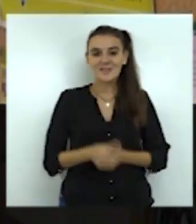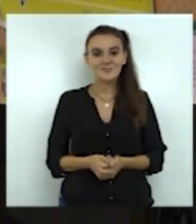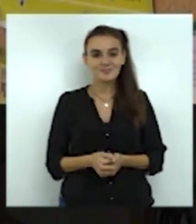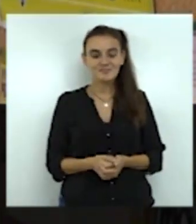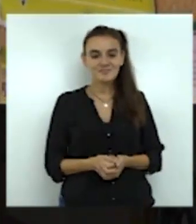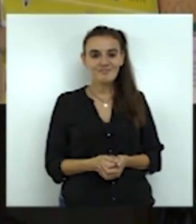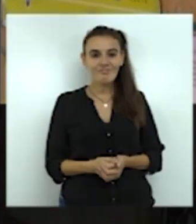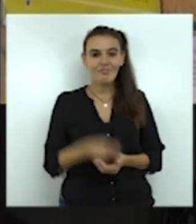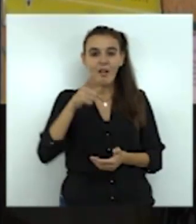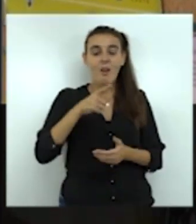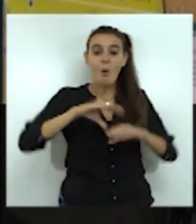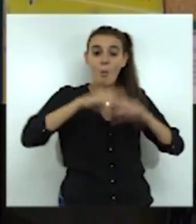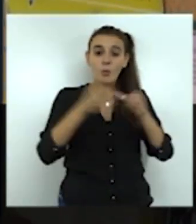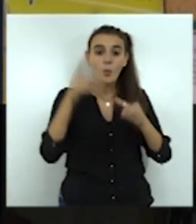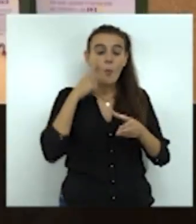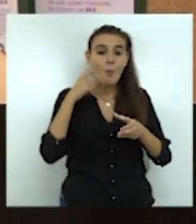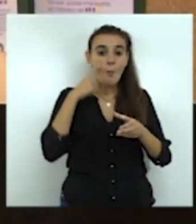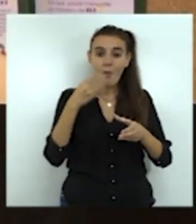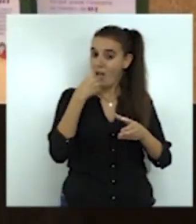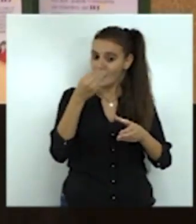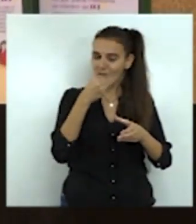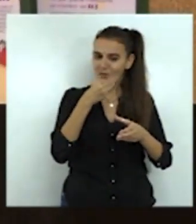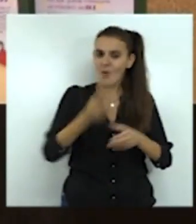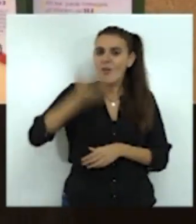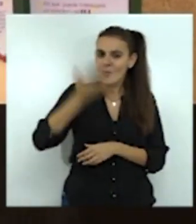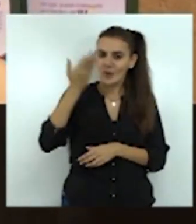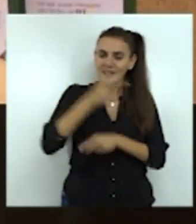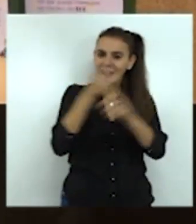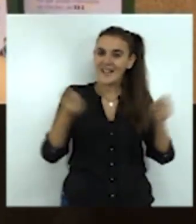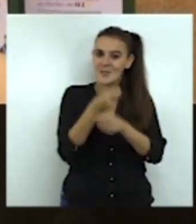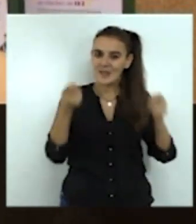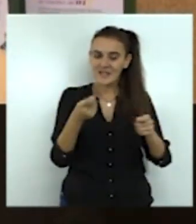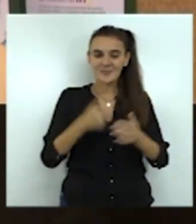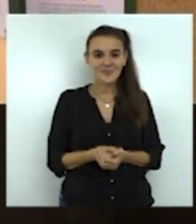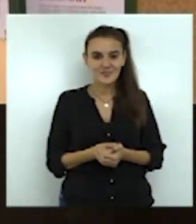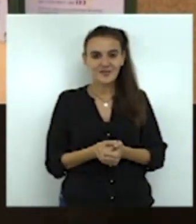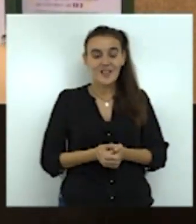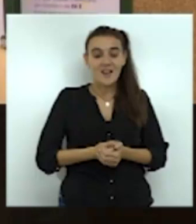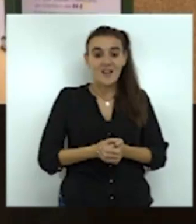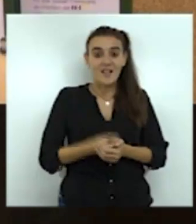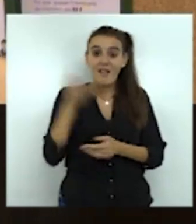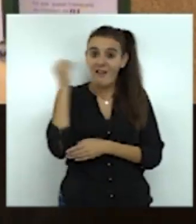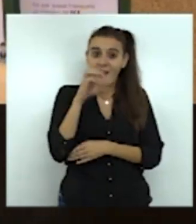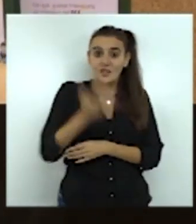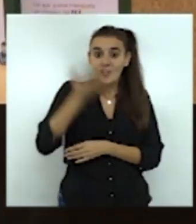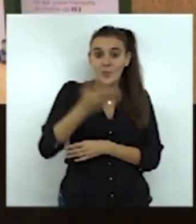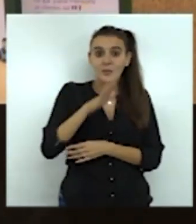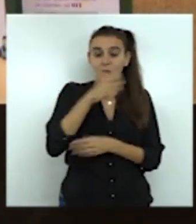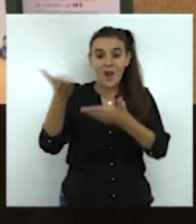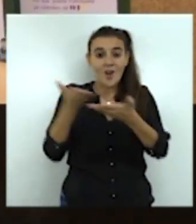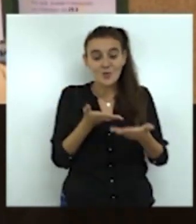Banco de Alimentos de la ciudad ha valorado esta campaña. Bueno, el acto es primordial porque sin la ayuda de ellos nosotros no